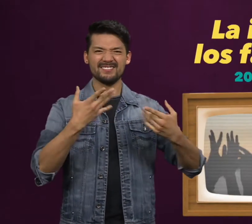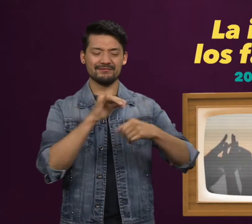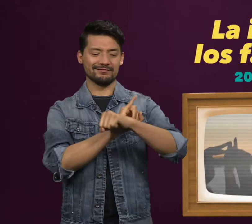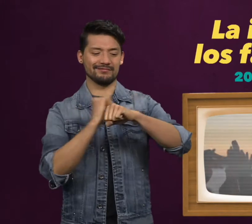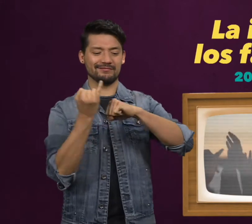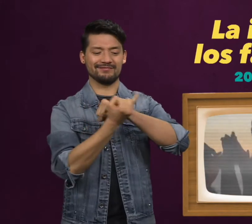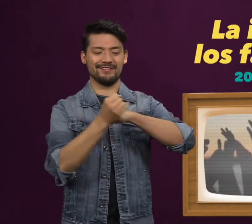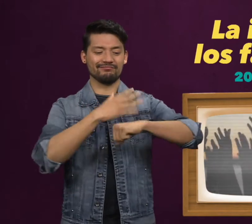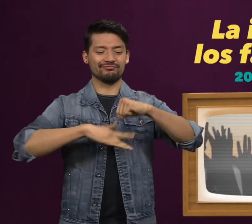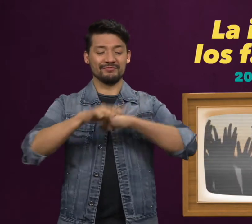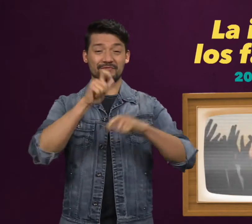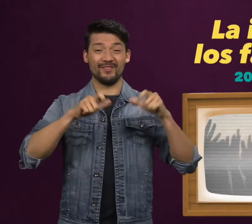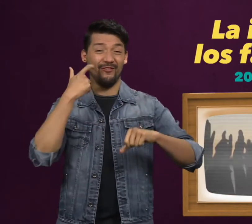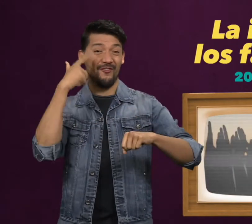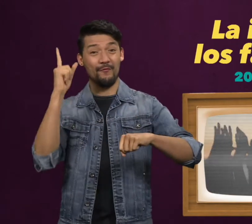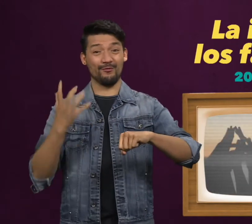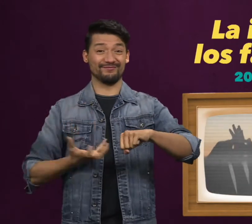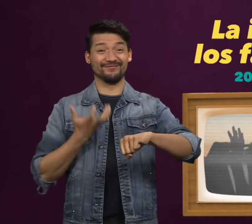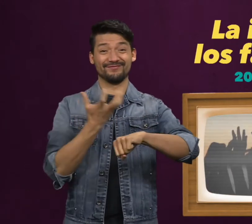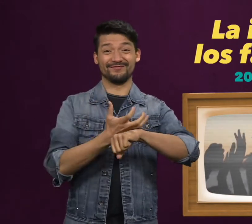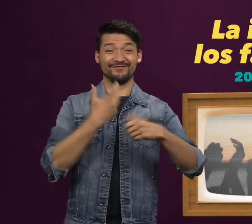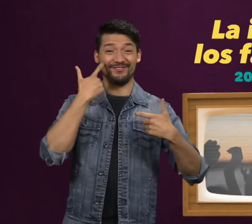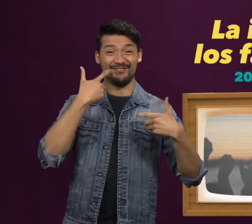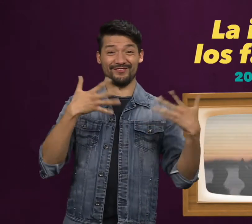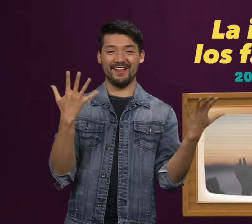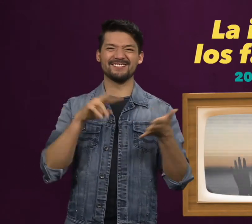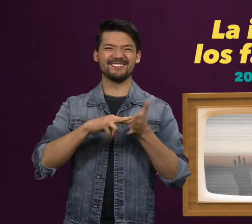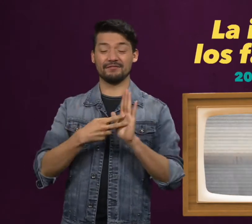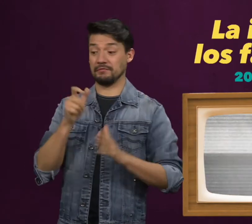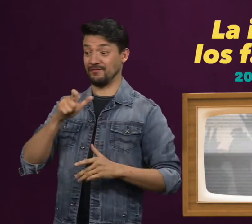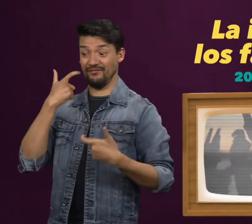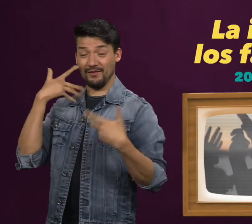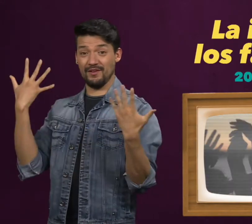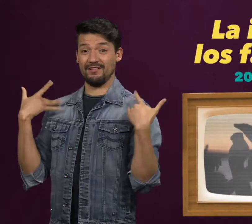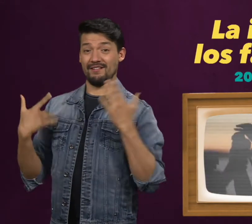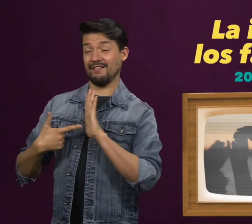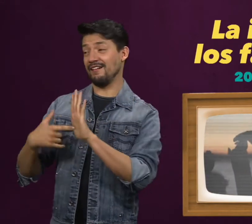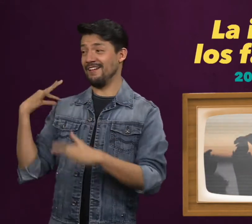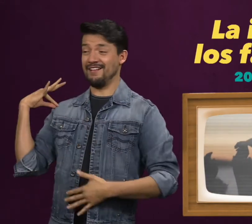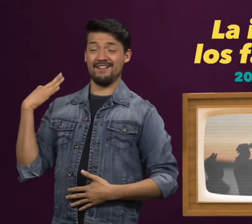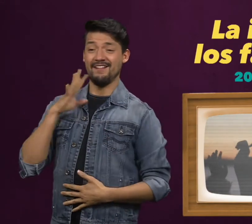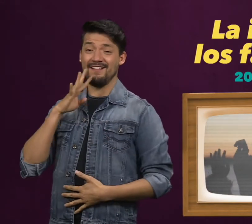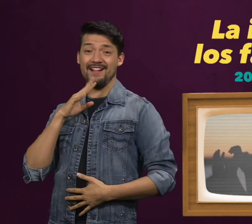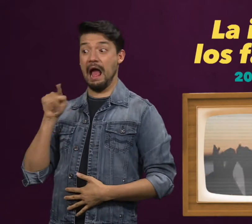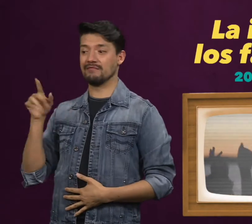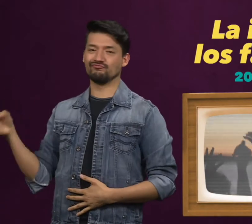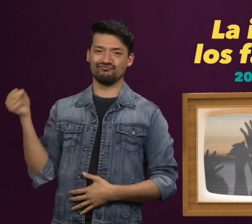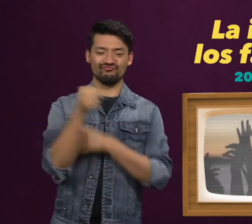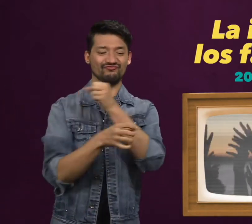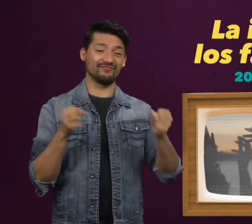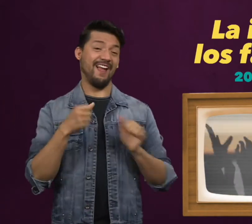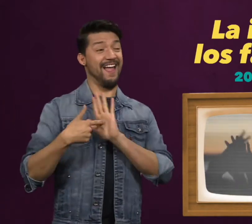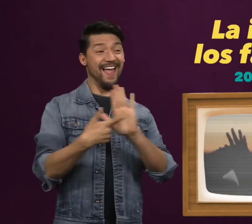donde competían grandes personalidades de la farándula criolla.